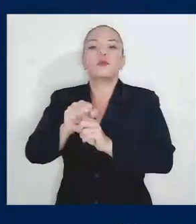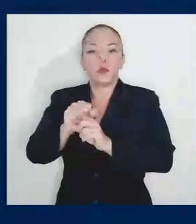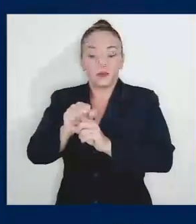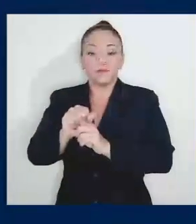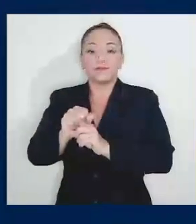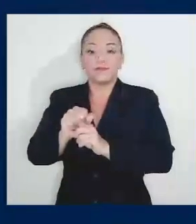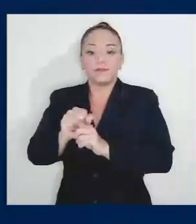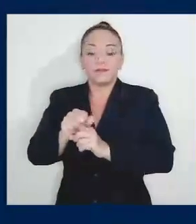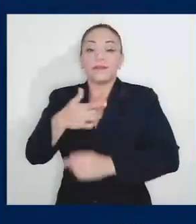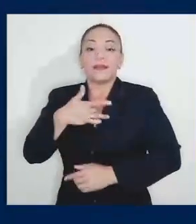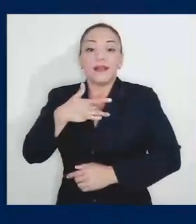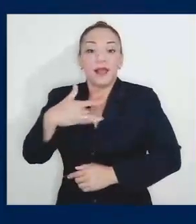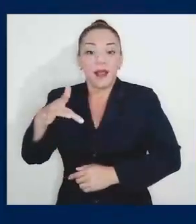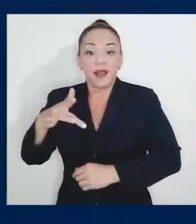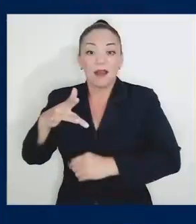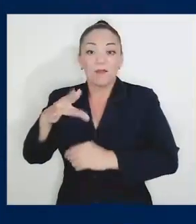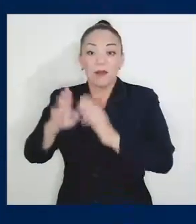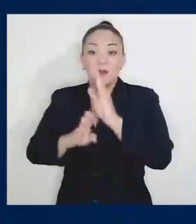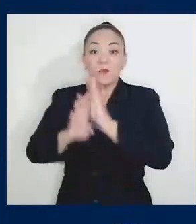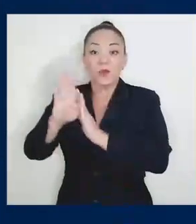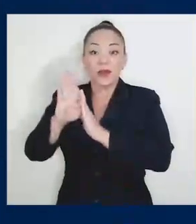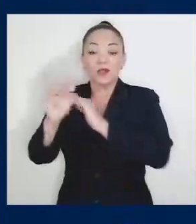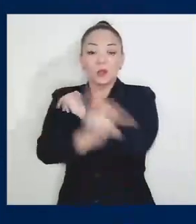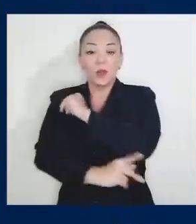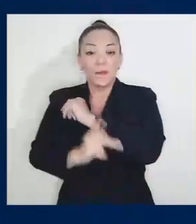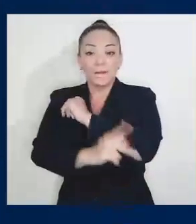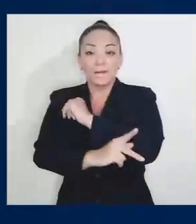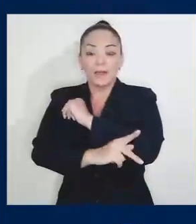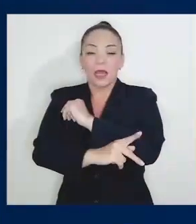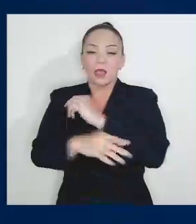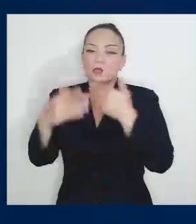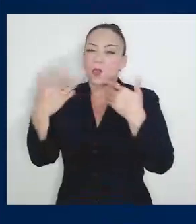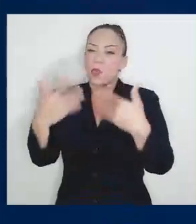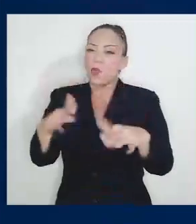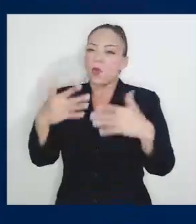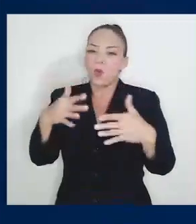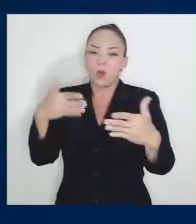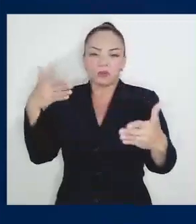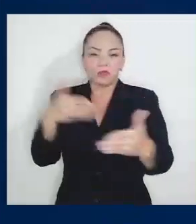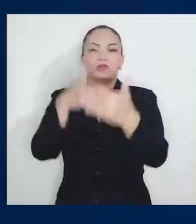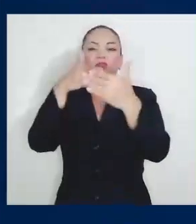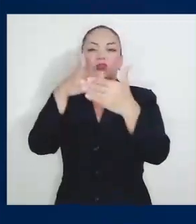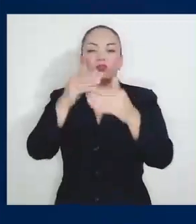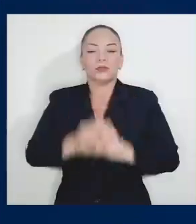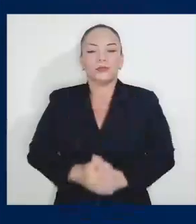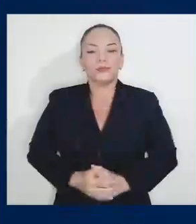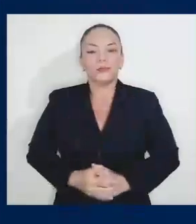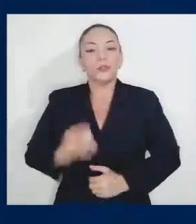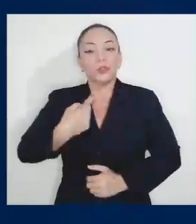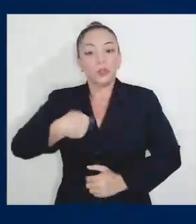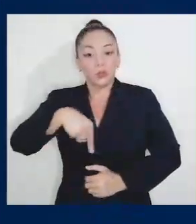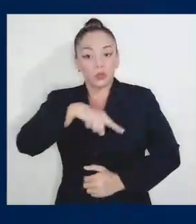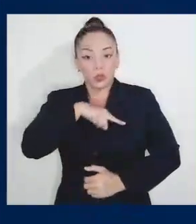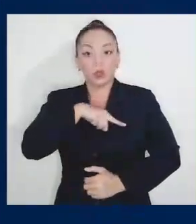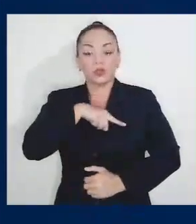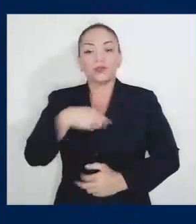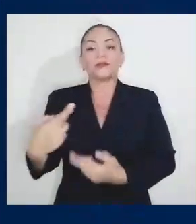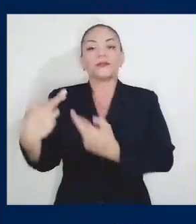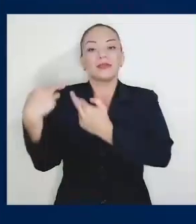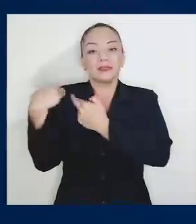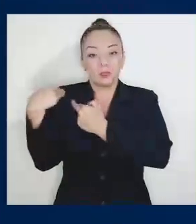alma y en el progreso del país. Entendemos que nuestra responsabilidad tiene que